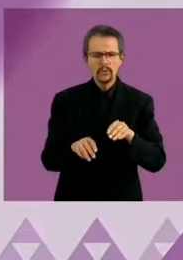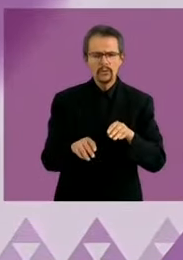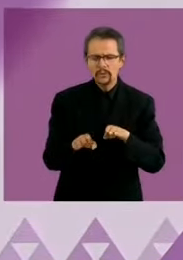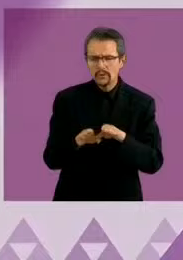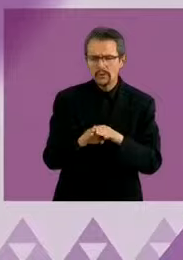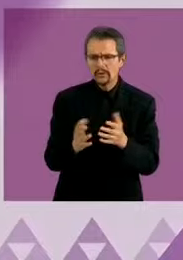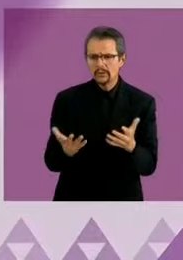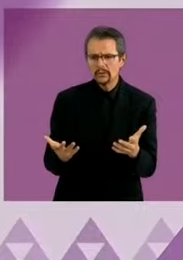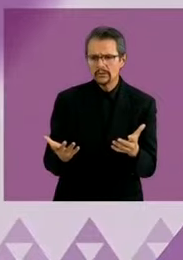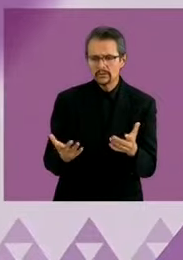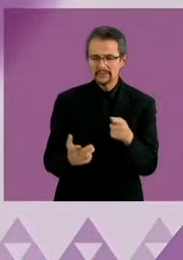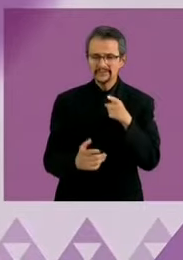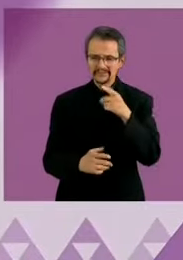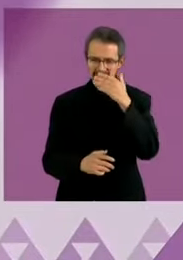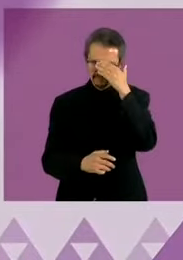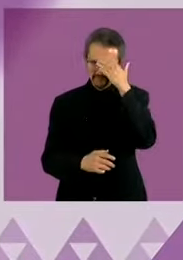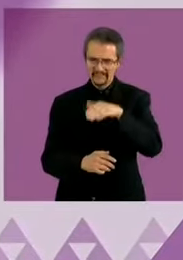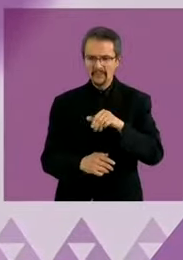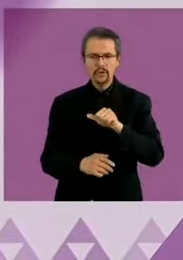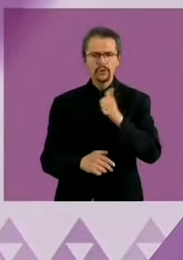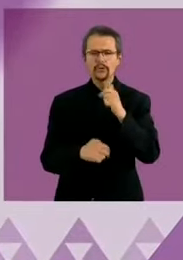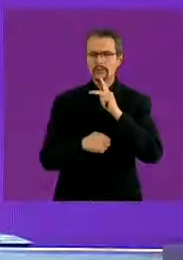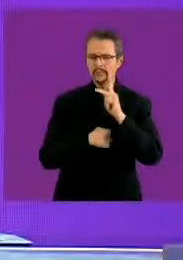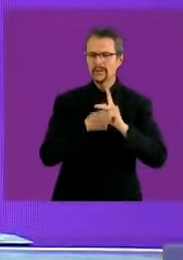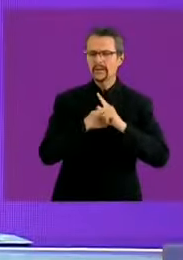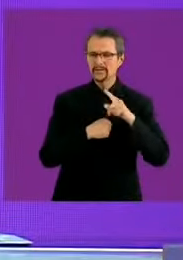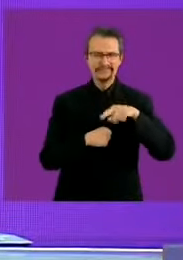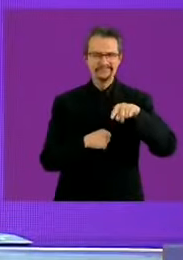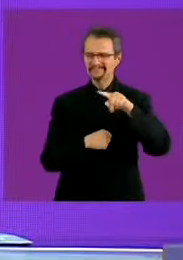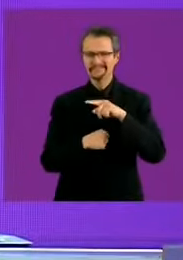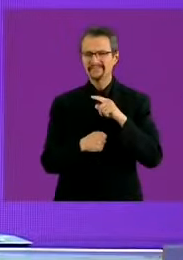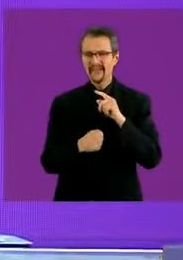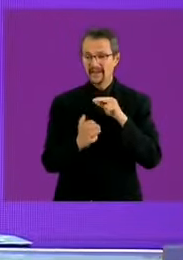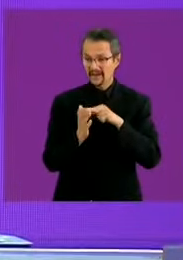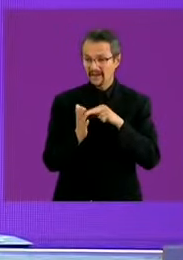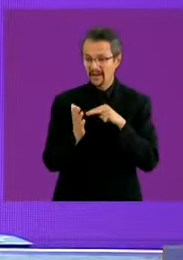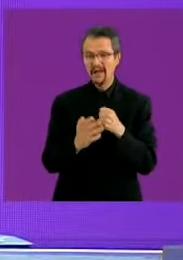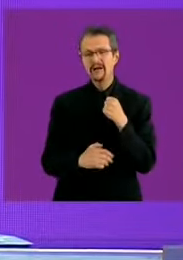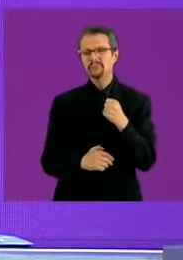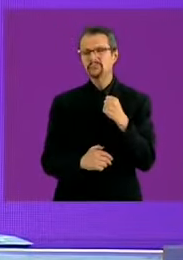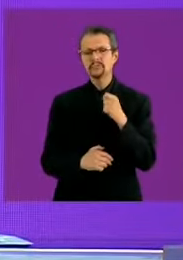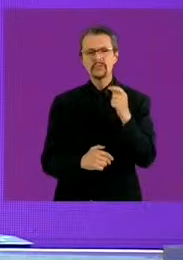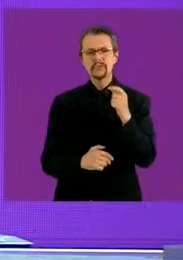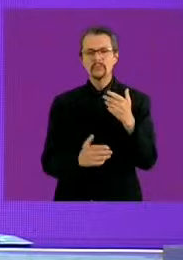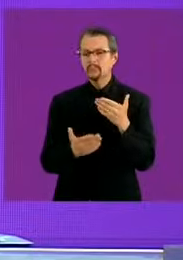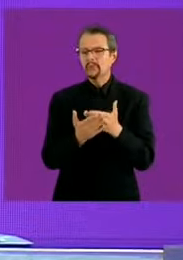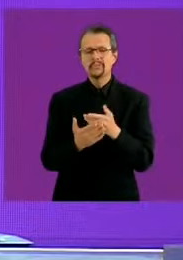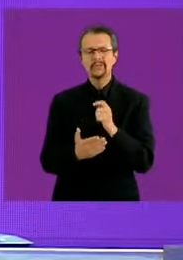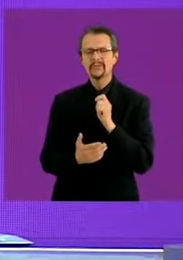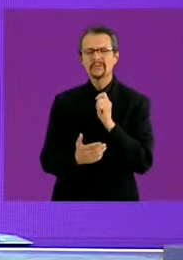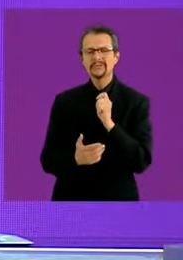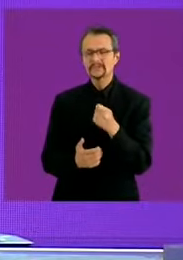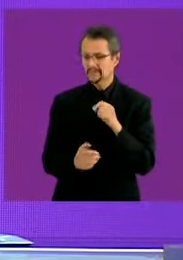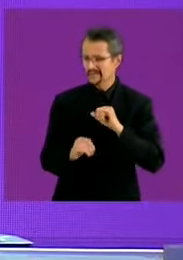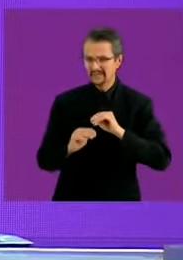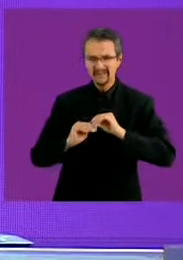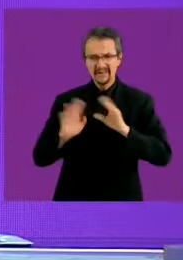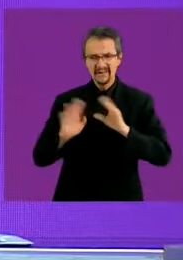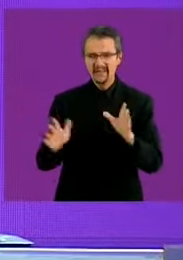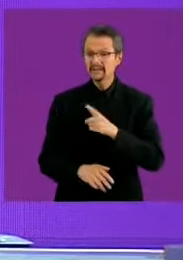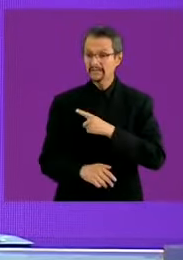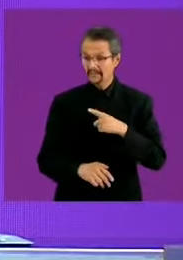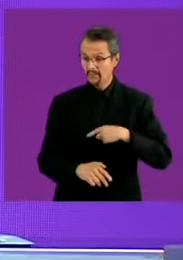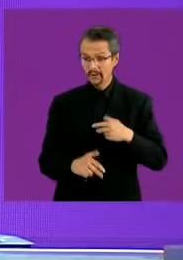políticas migratorias de otros países candidata sí por supuesto que hay que apoyar de manera humanista